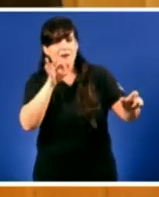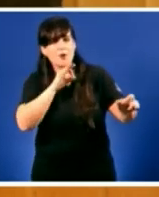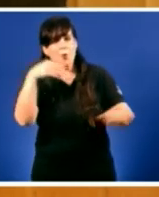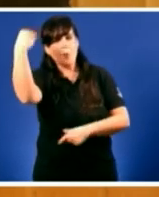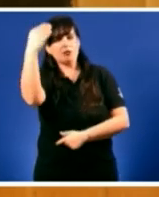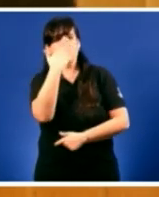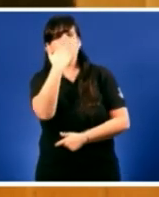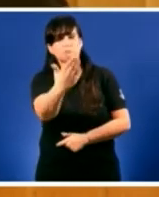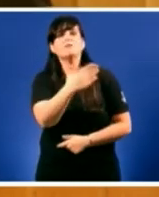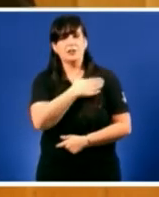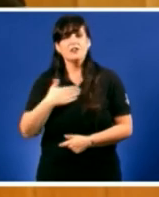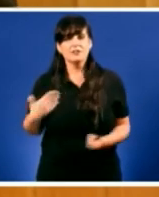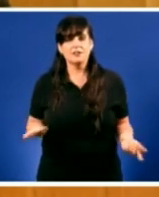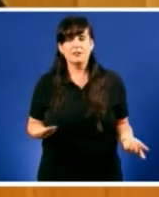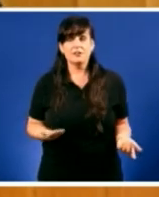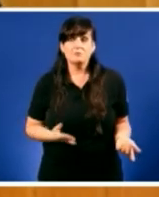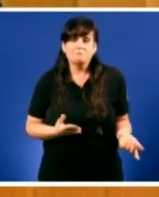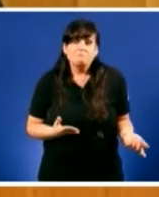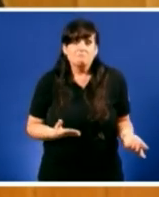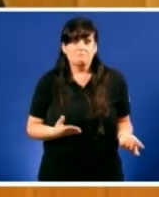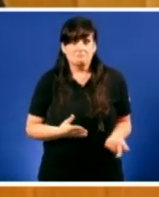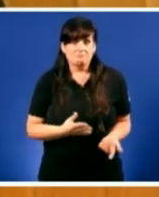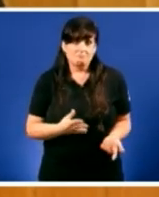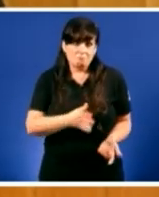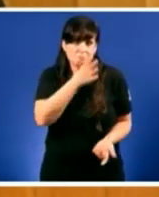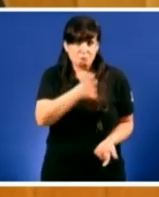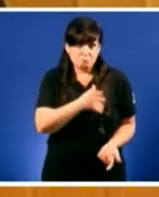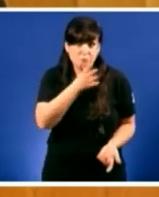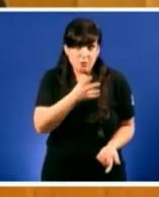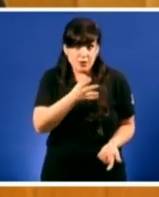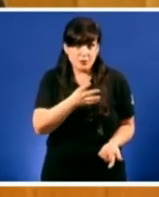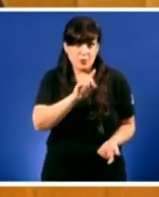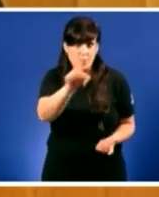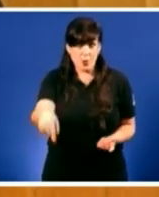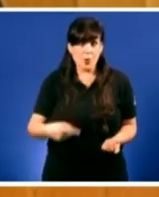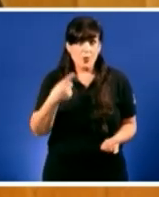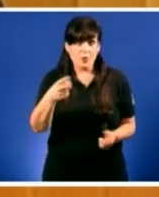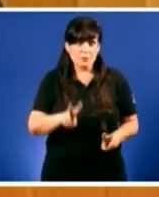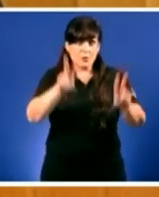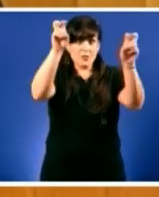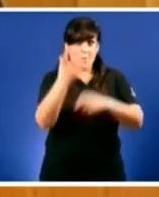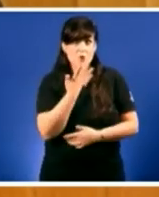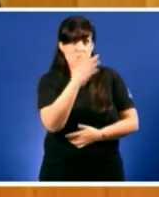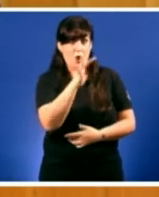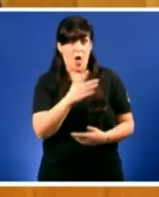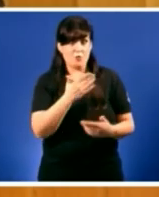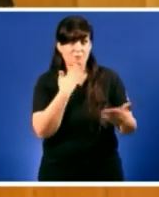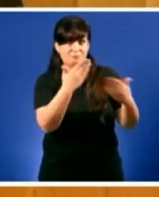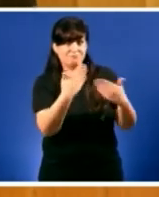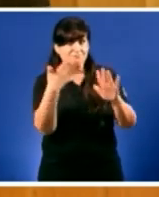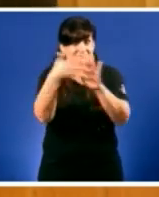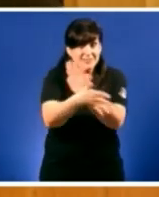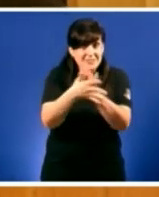E xa por iso cando intentou explicar a súa relación con Marcial Dorado dixo efectivamente